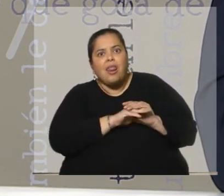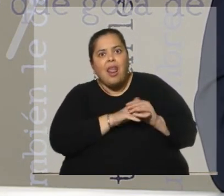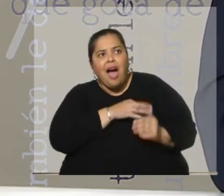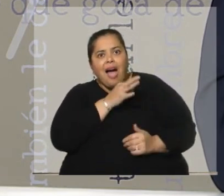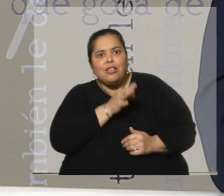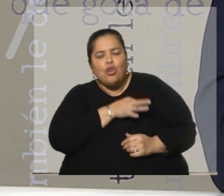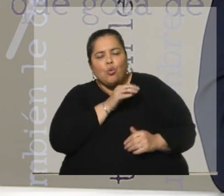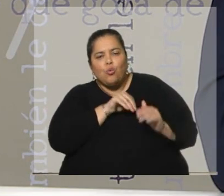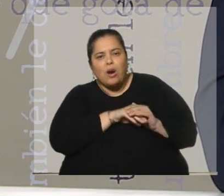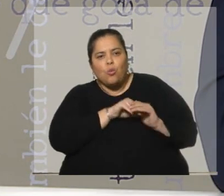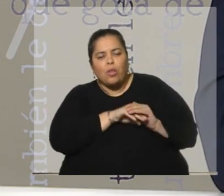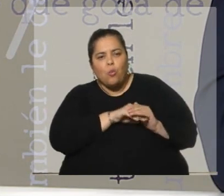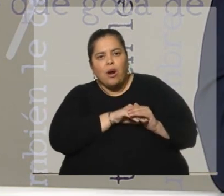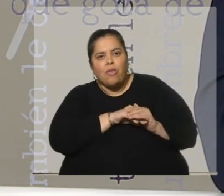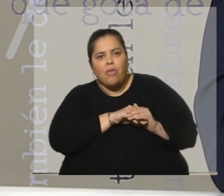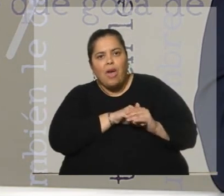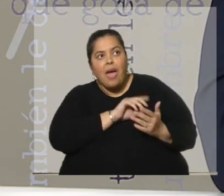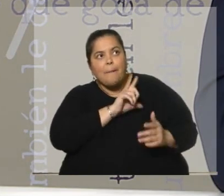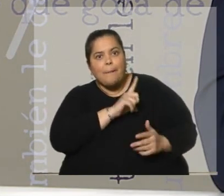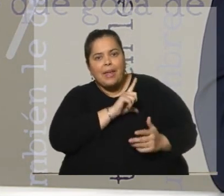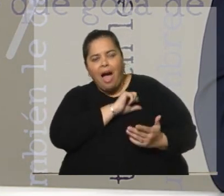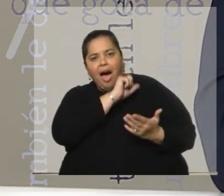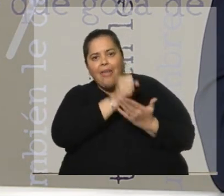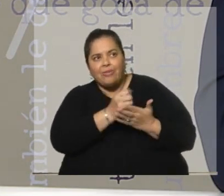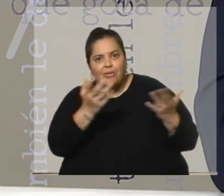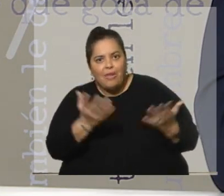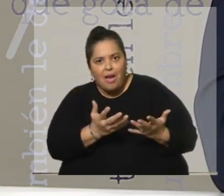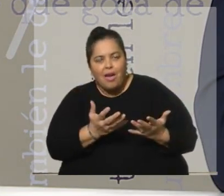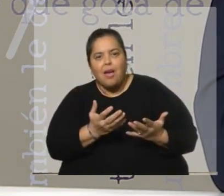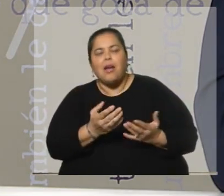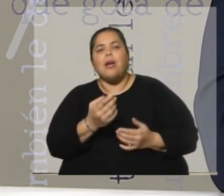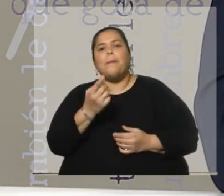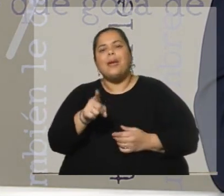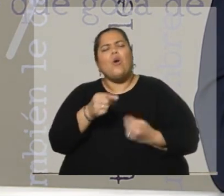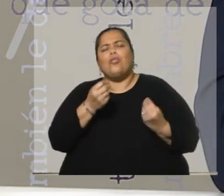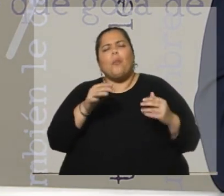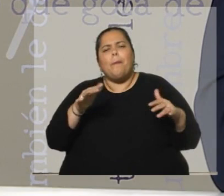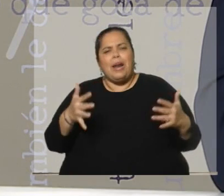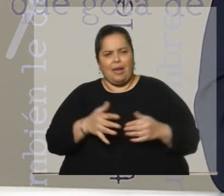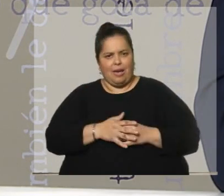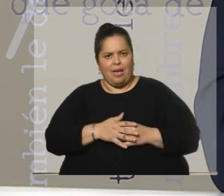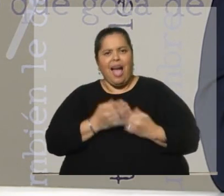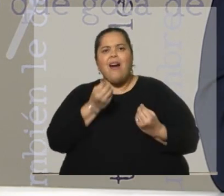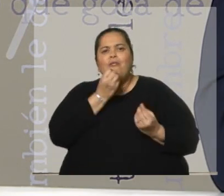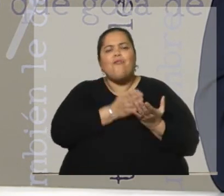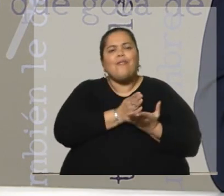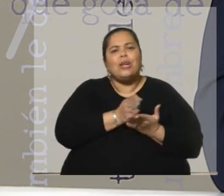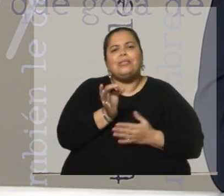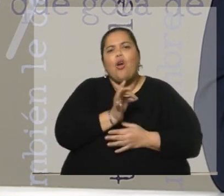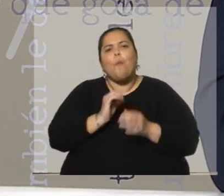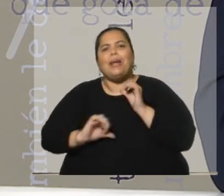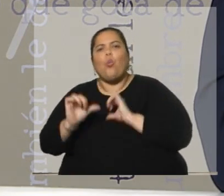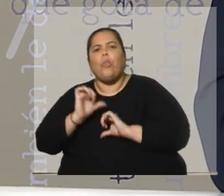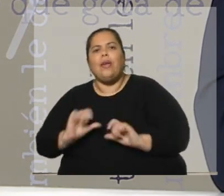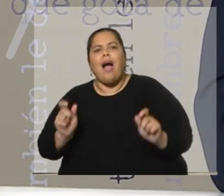creo que ustedes también, dice, ¿es una maniobra contra quién? Puede ser, en parte, para quitar visibilidad a la propuesta